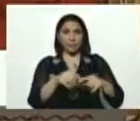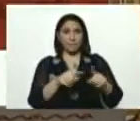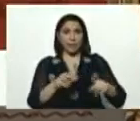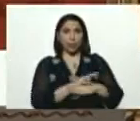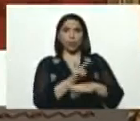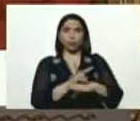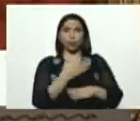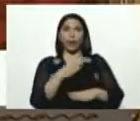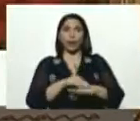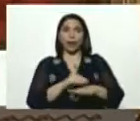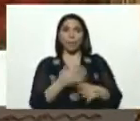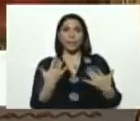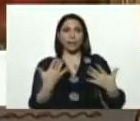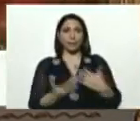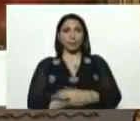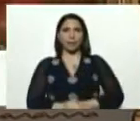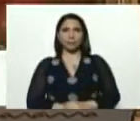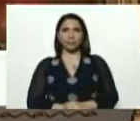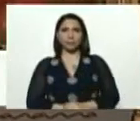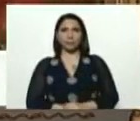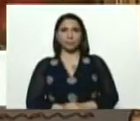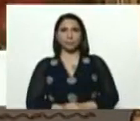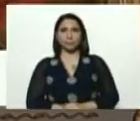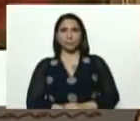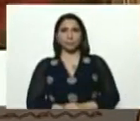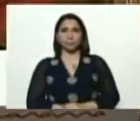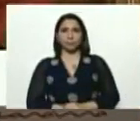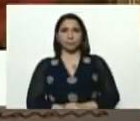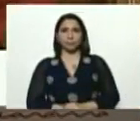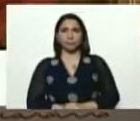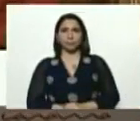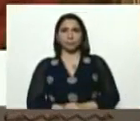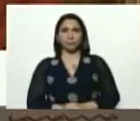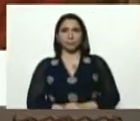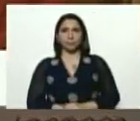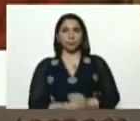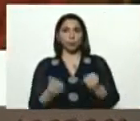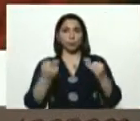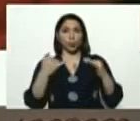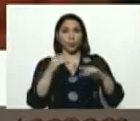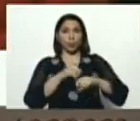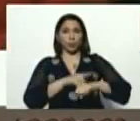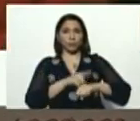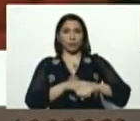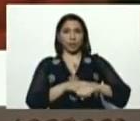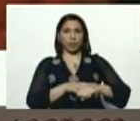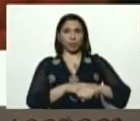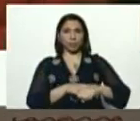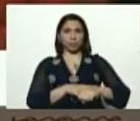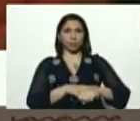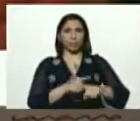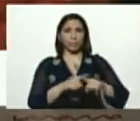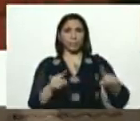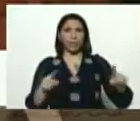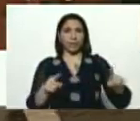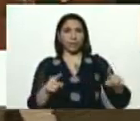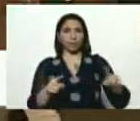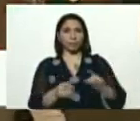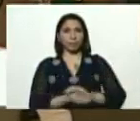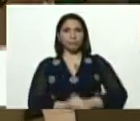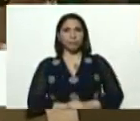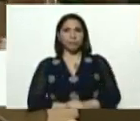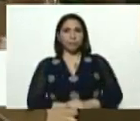uso de emergencia, ¿ok? De un número limitado de horas, porque justamente es para suplir